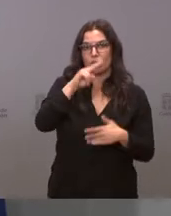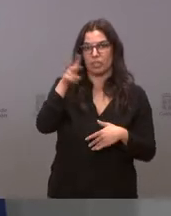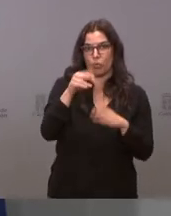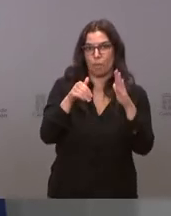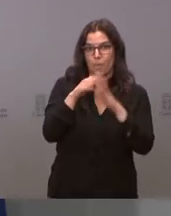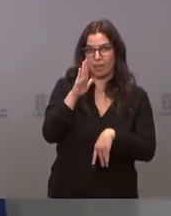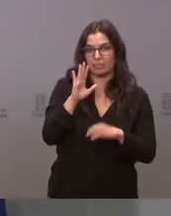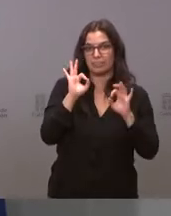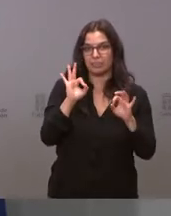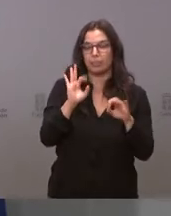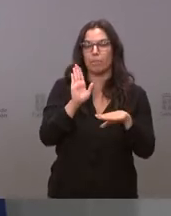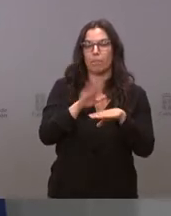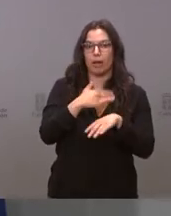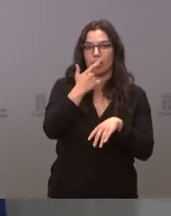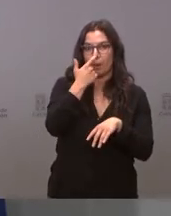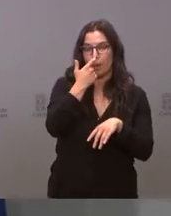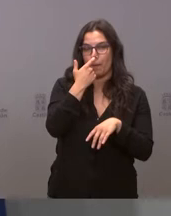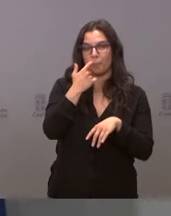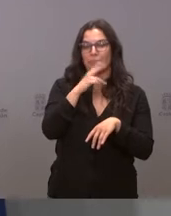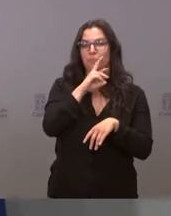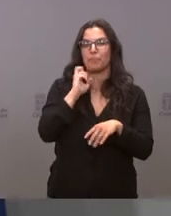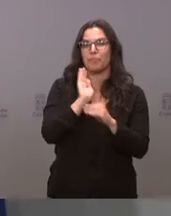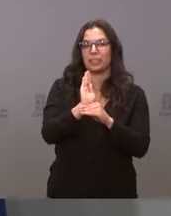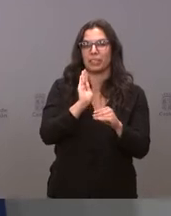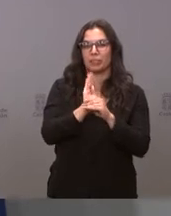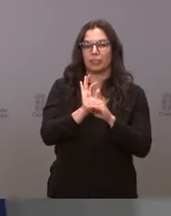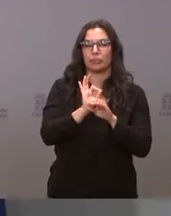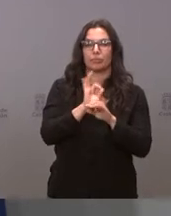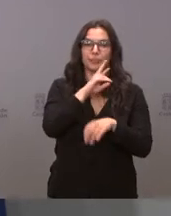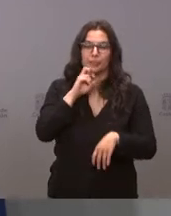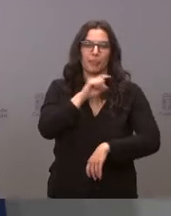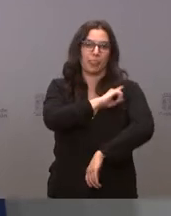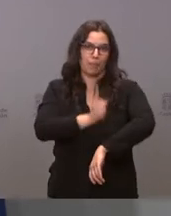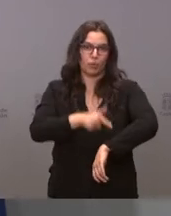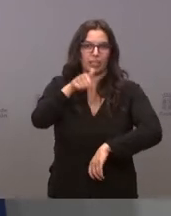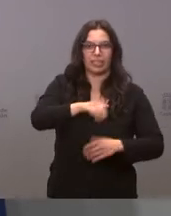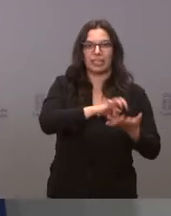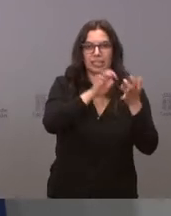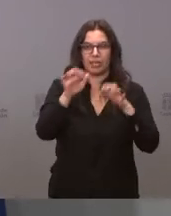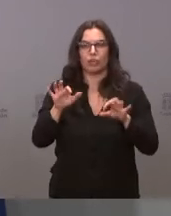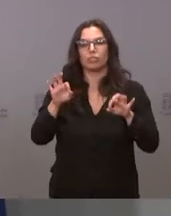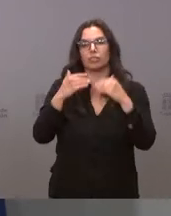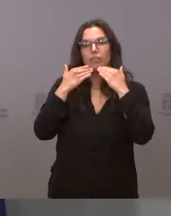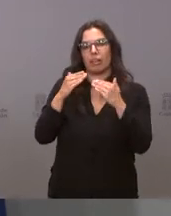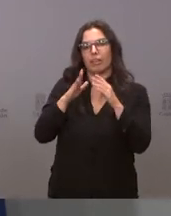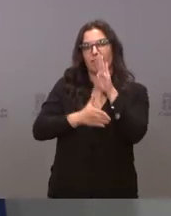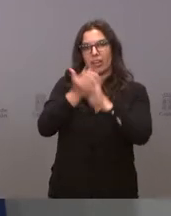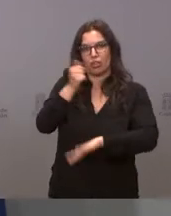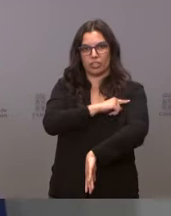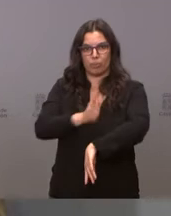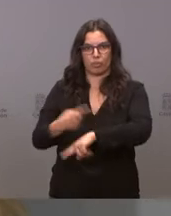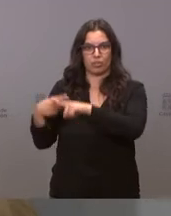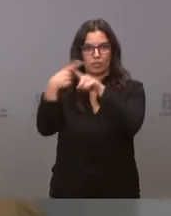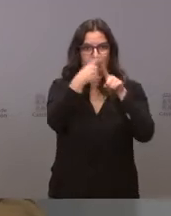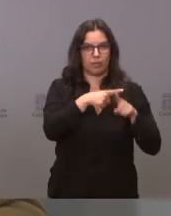para el mantenimiento del deporte en Castilla y León a través de las federaciones deportivas de